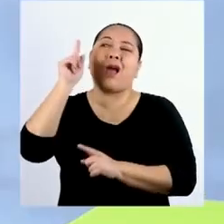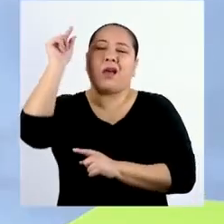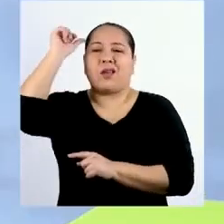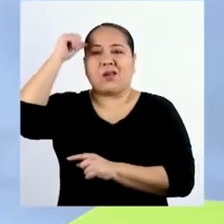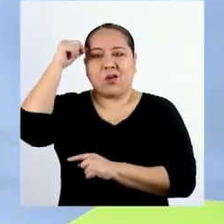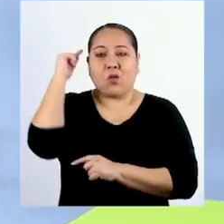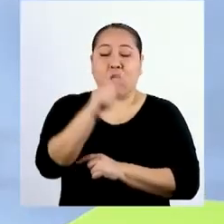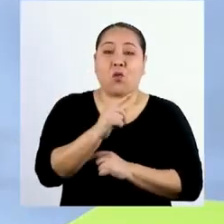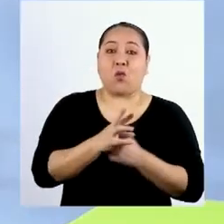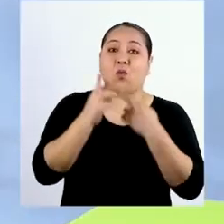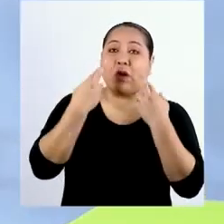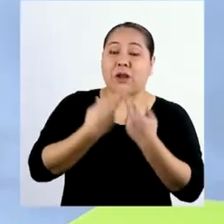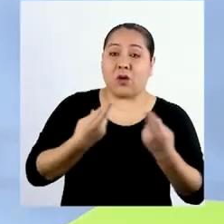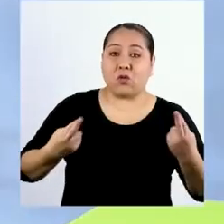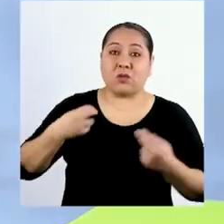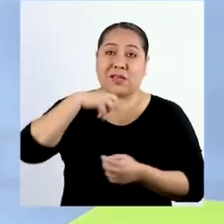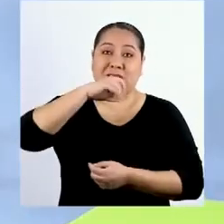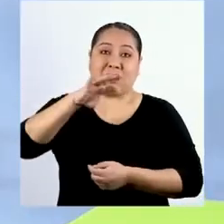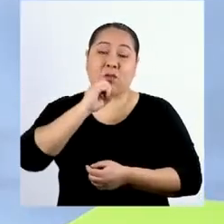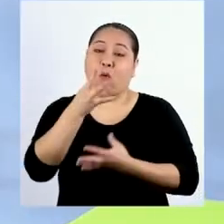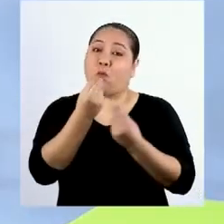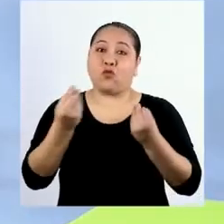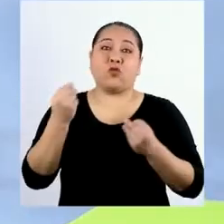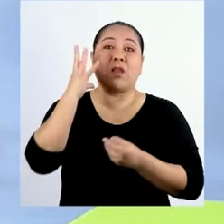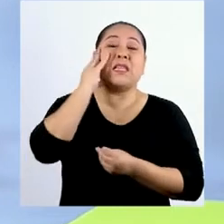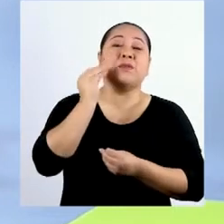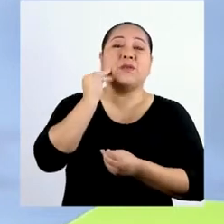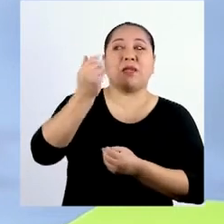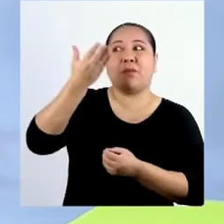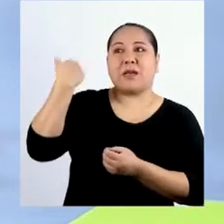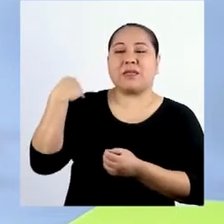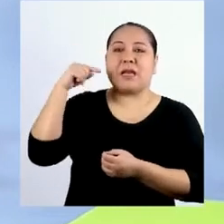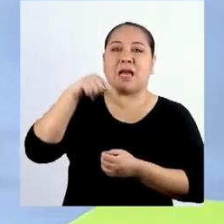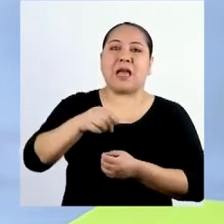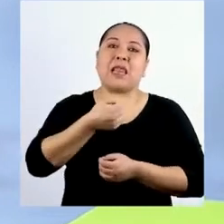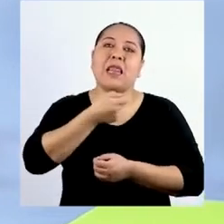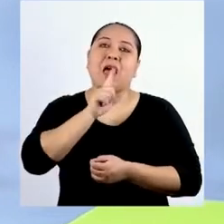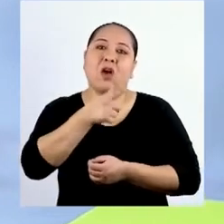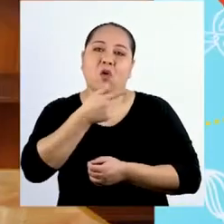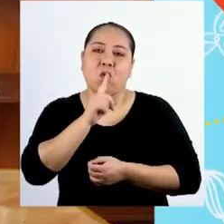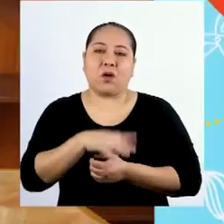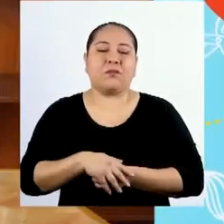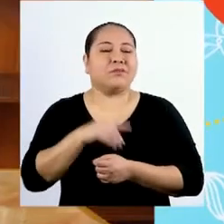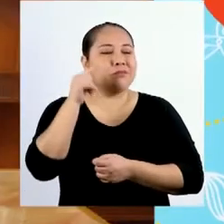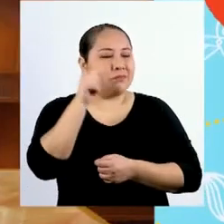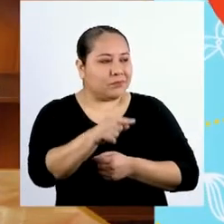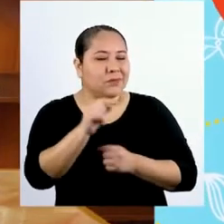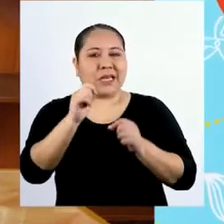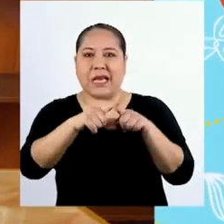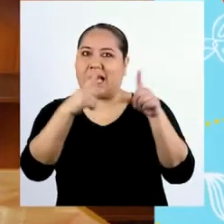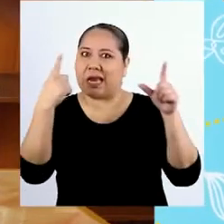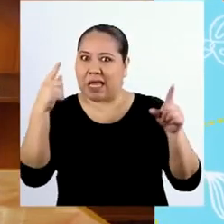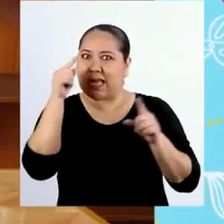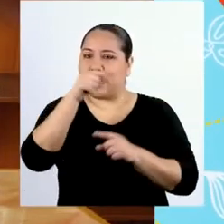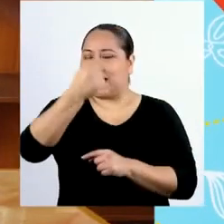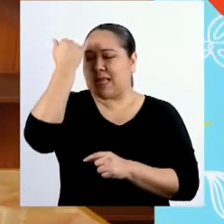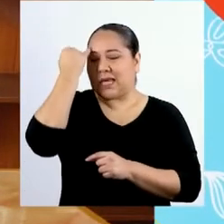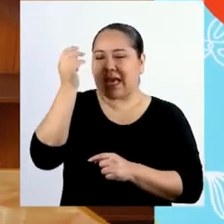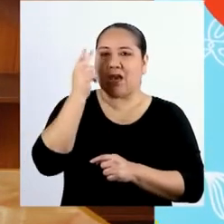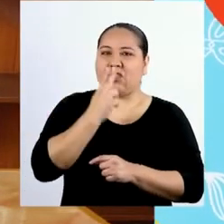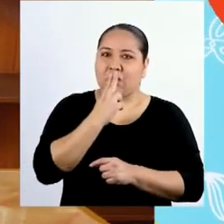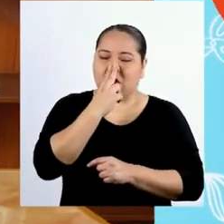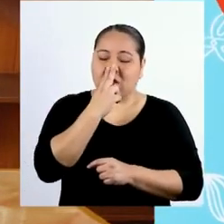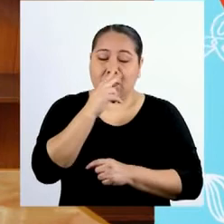de recordar que un recurso del que hablamos mucho en la experiencia anterior era el agua. Ese es un gran punto, tocino.